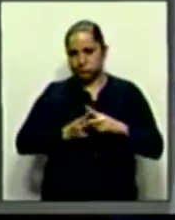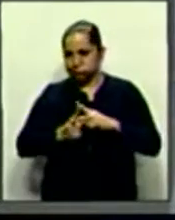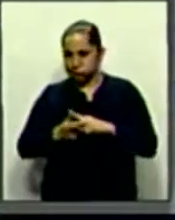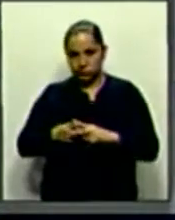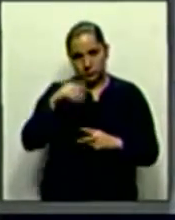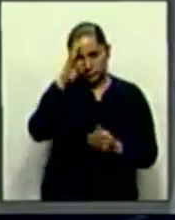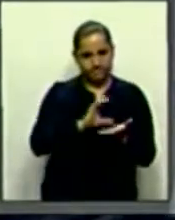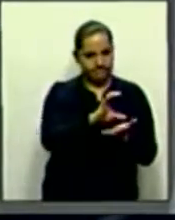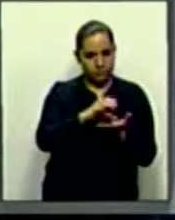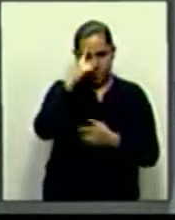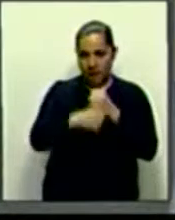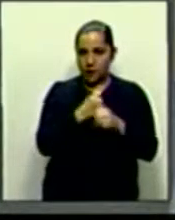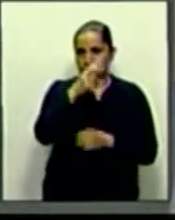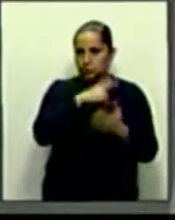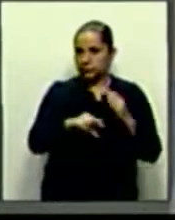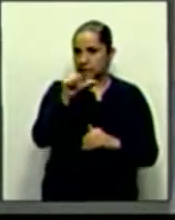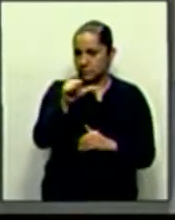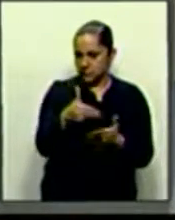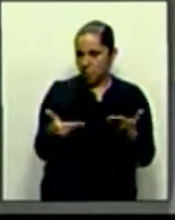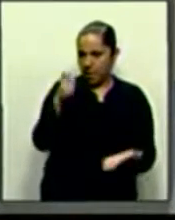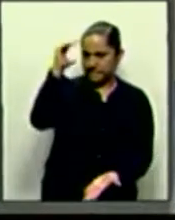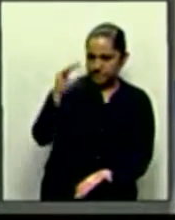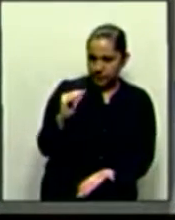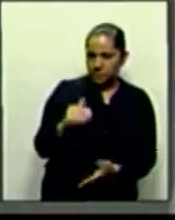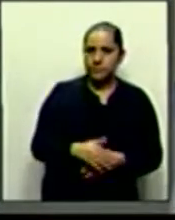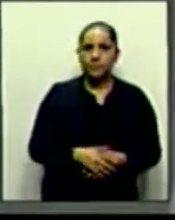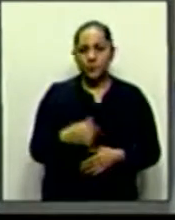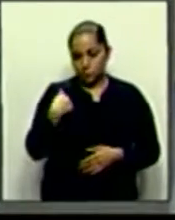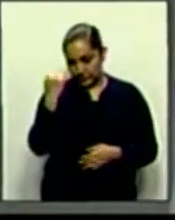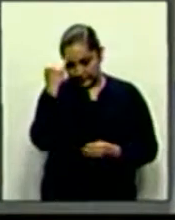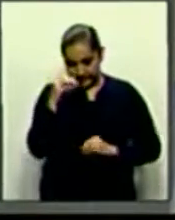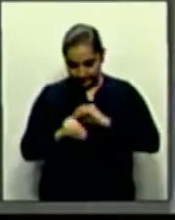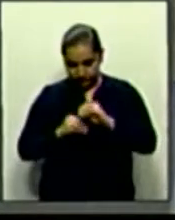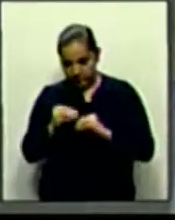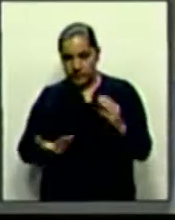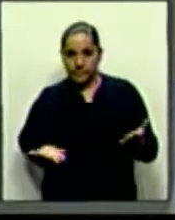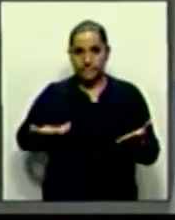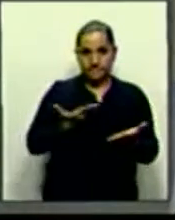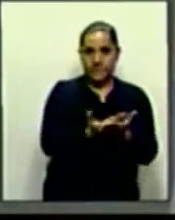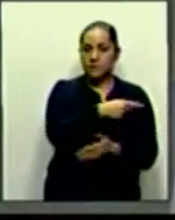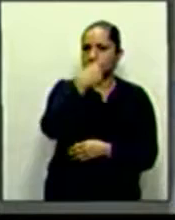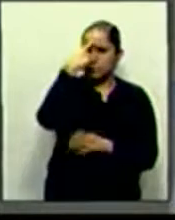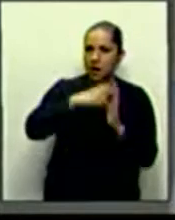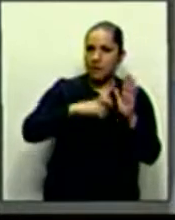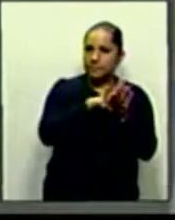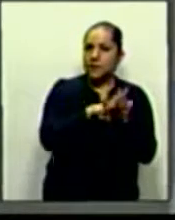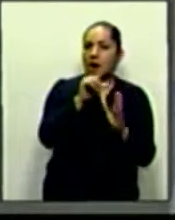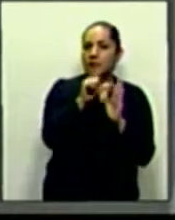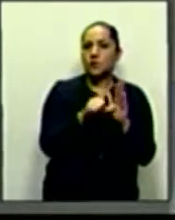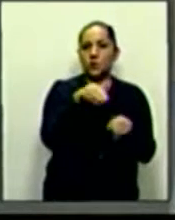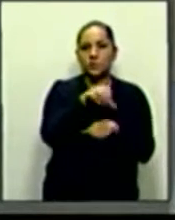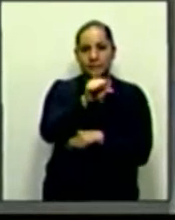2016. El objetivo de esta iniciativa es reformar el artículo 69 del Código